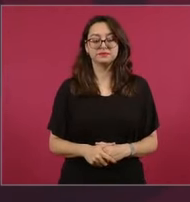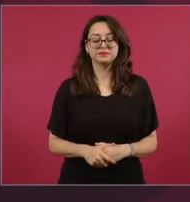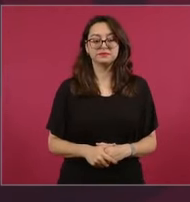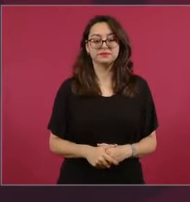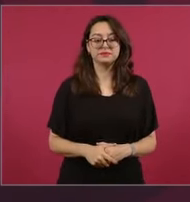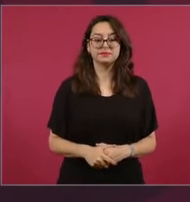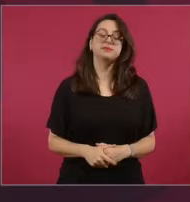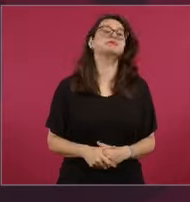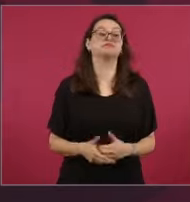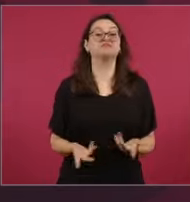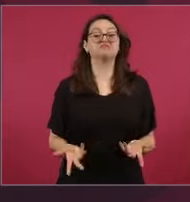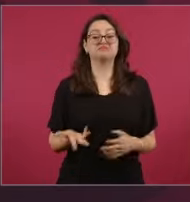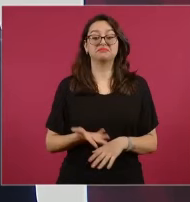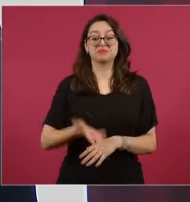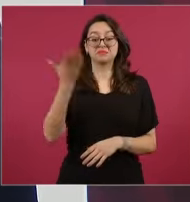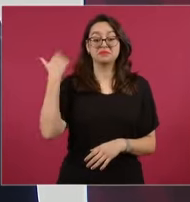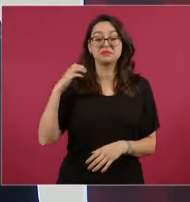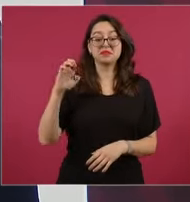Y eso era.